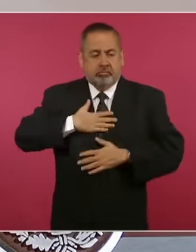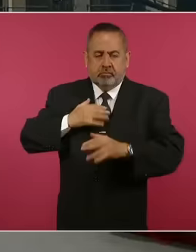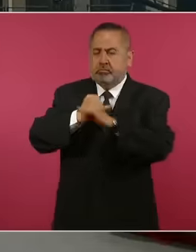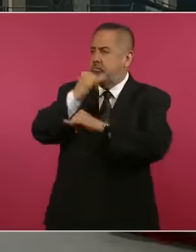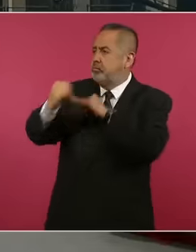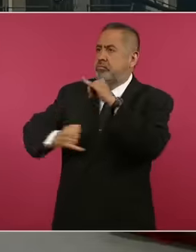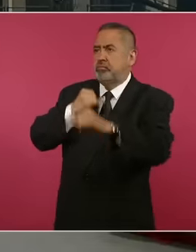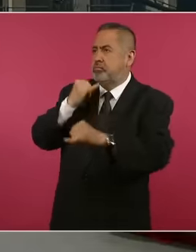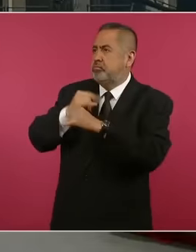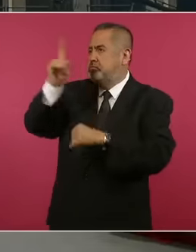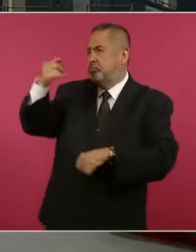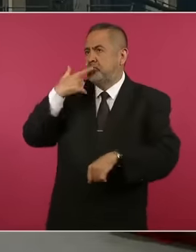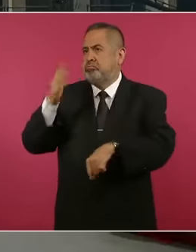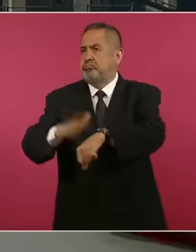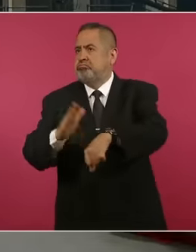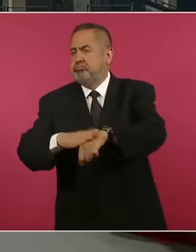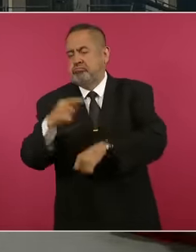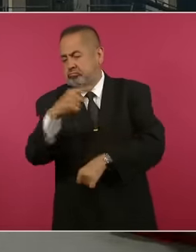internacional.